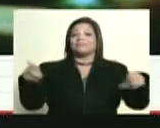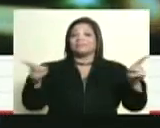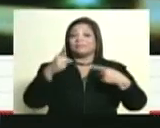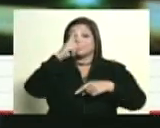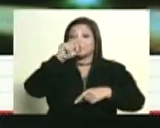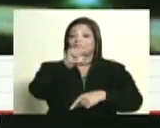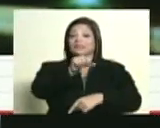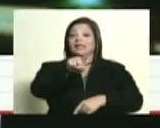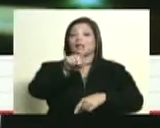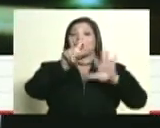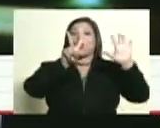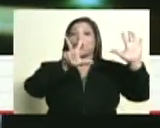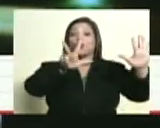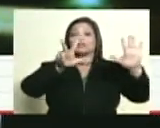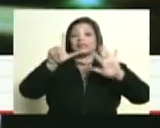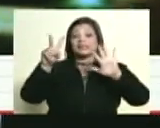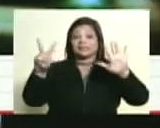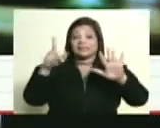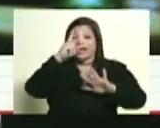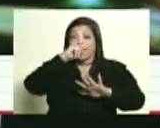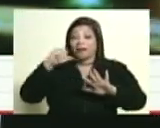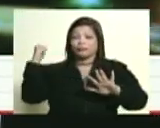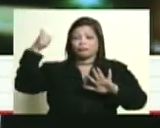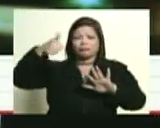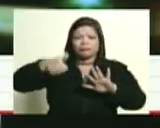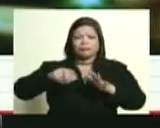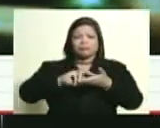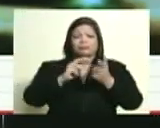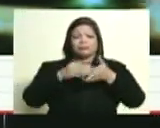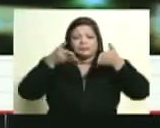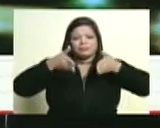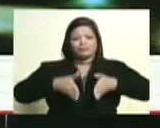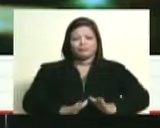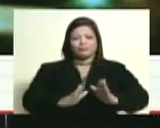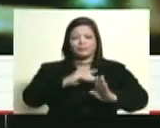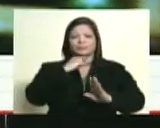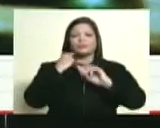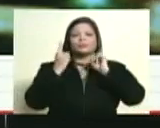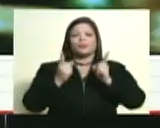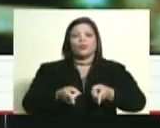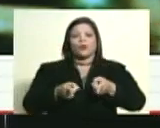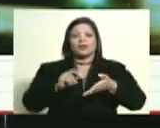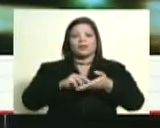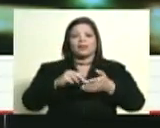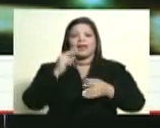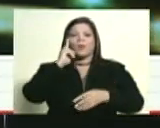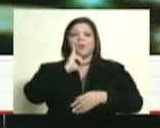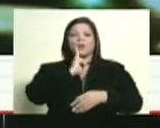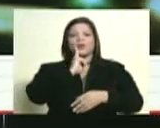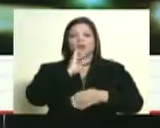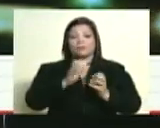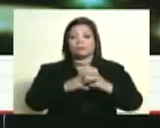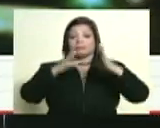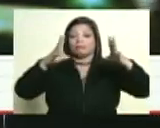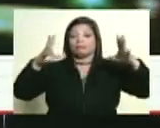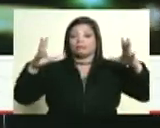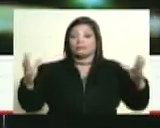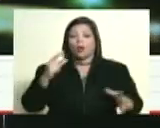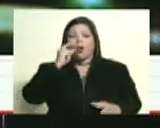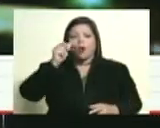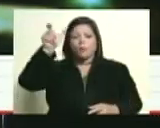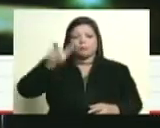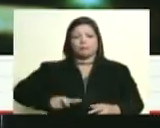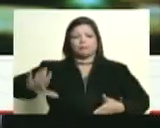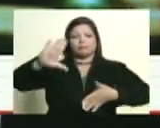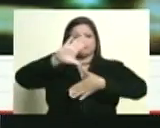187 años de la partida física, de la entrada en la inmortalidad del más grande hombre de